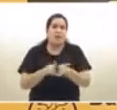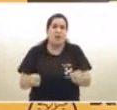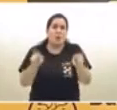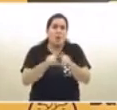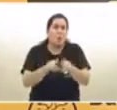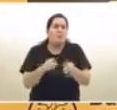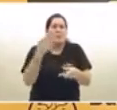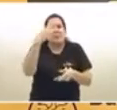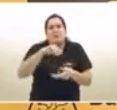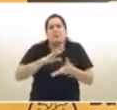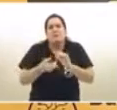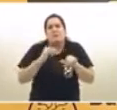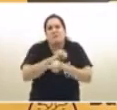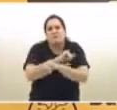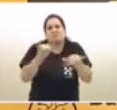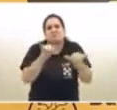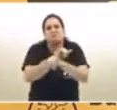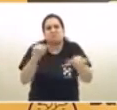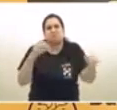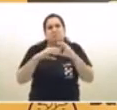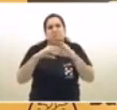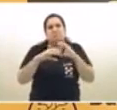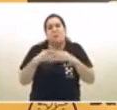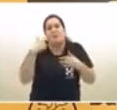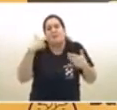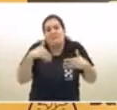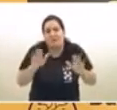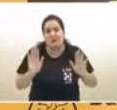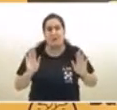vemos viendo cada vez y se verá en la próxima también.